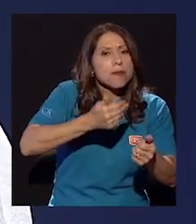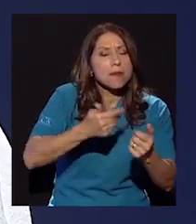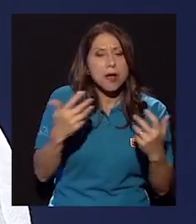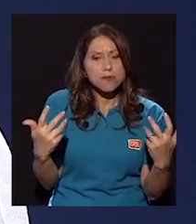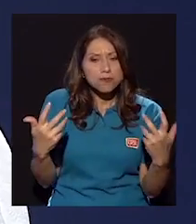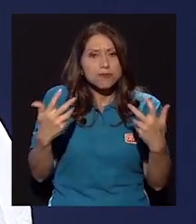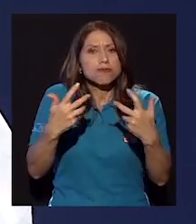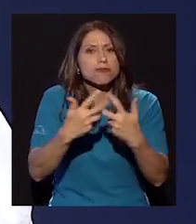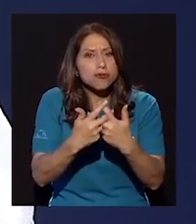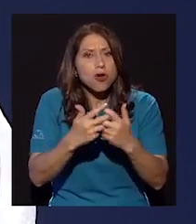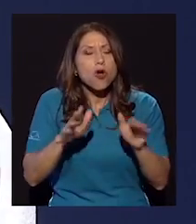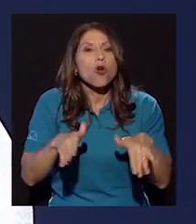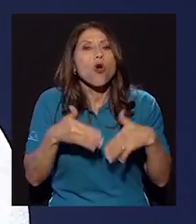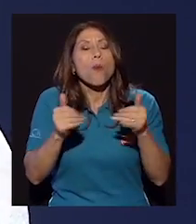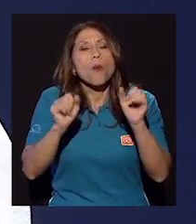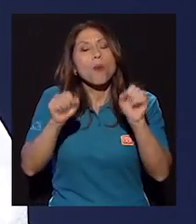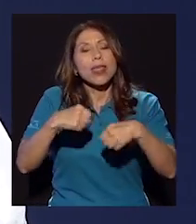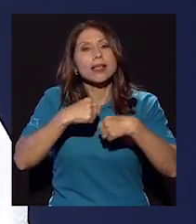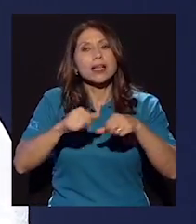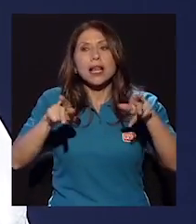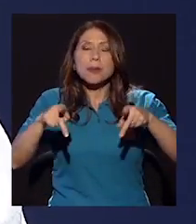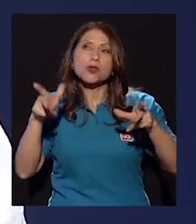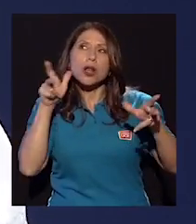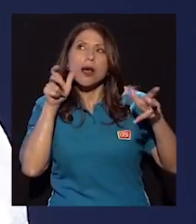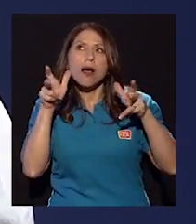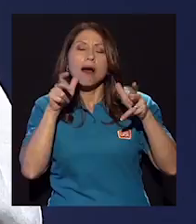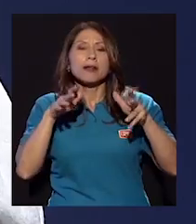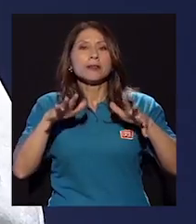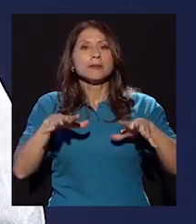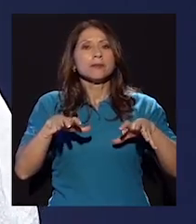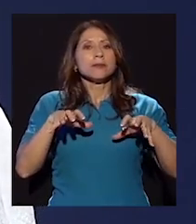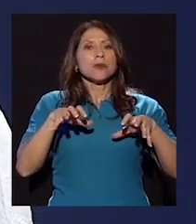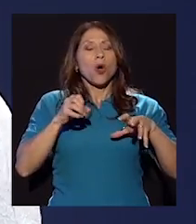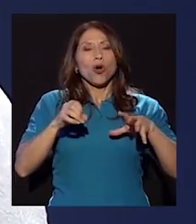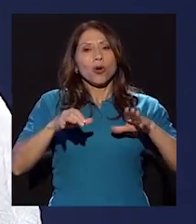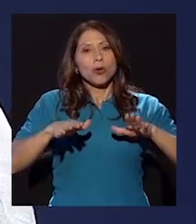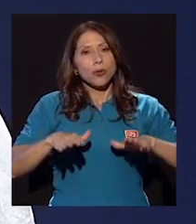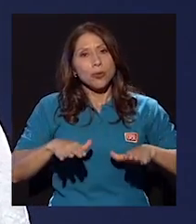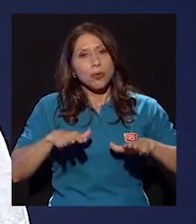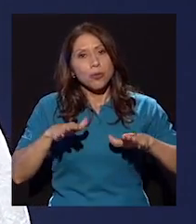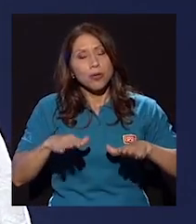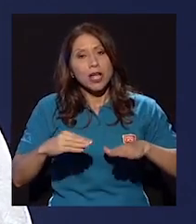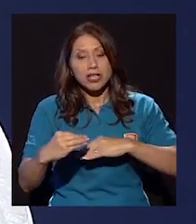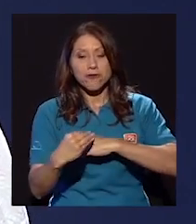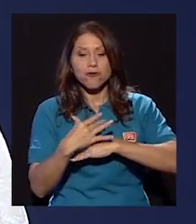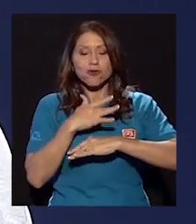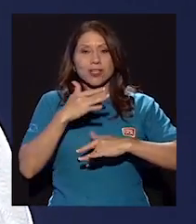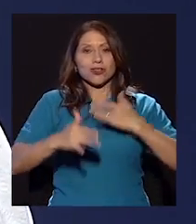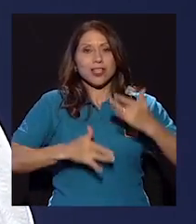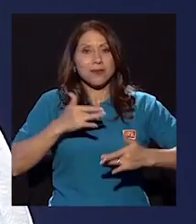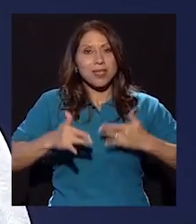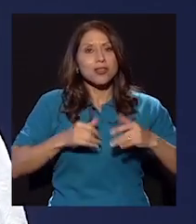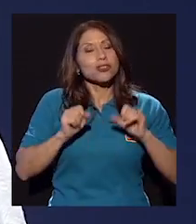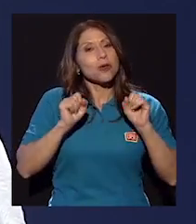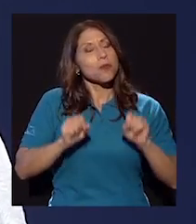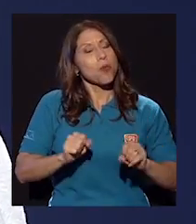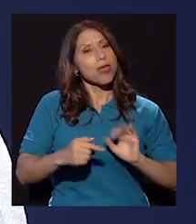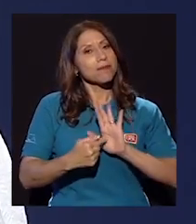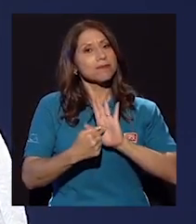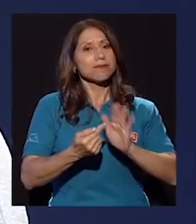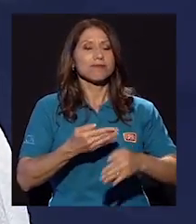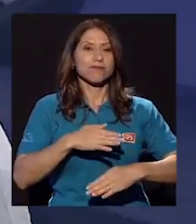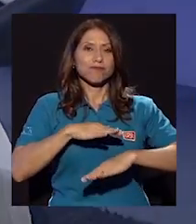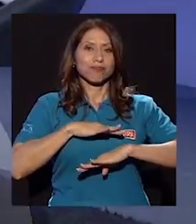funcionan como patrones de tensión y relajación y cómo eso influye en nuestros sentimientos y cómo eso representa una idea del placer muy